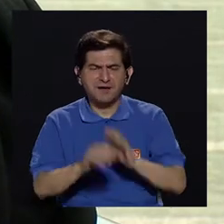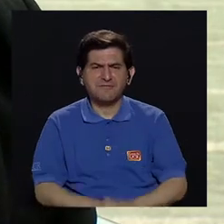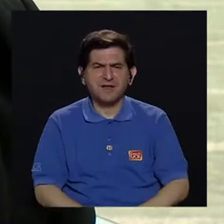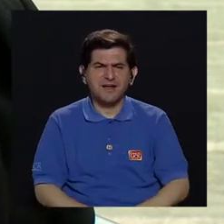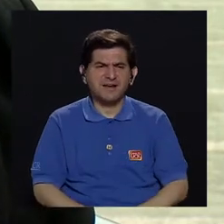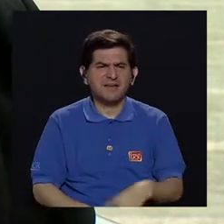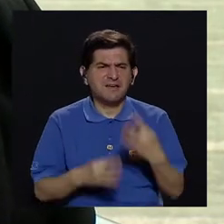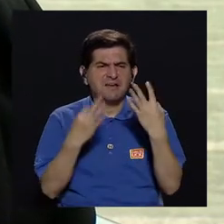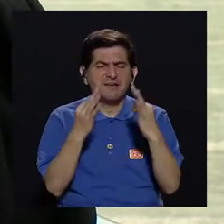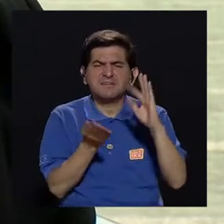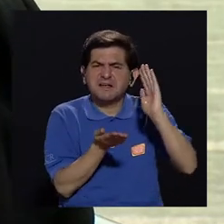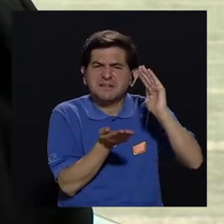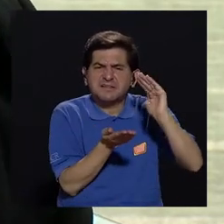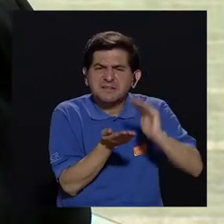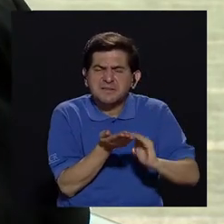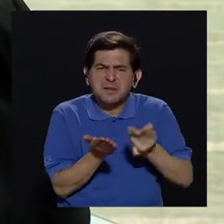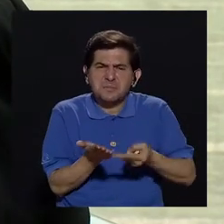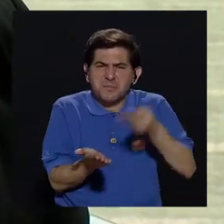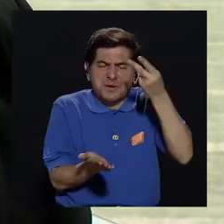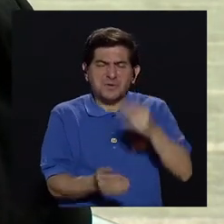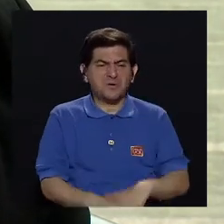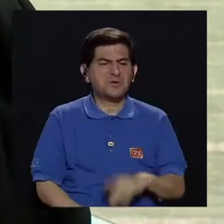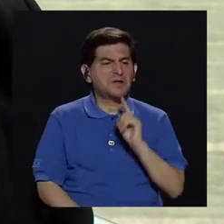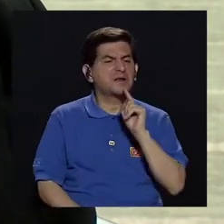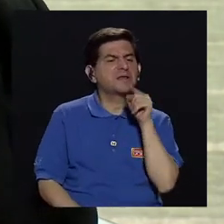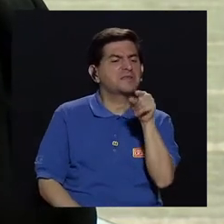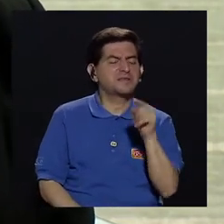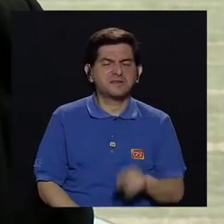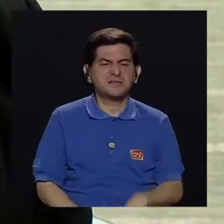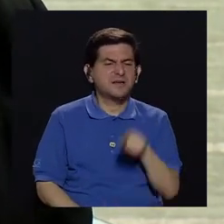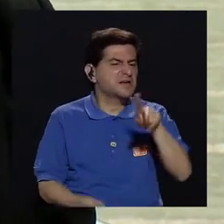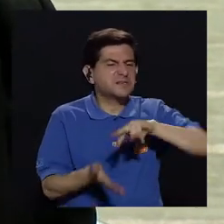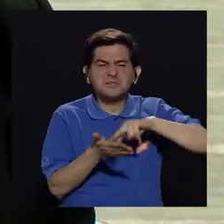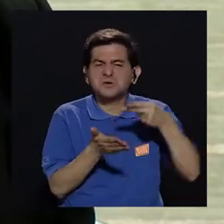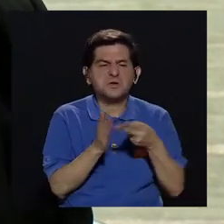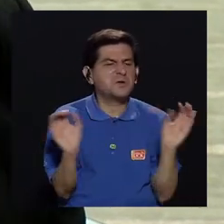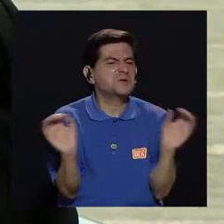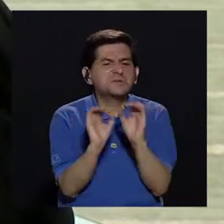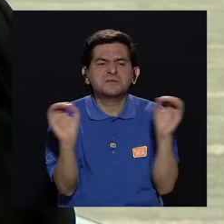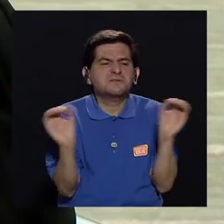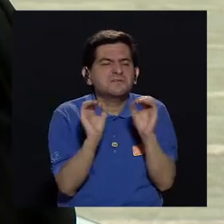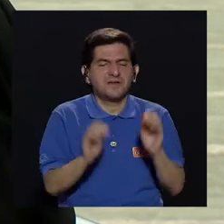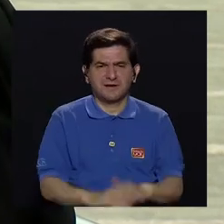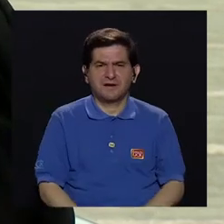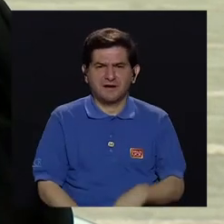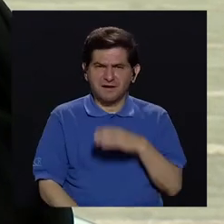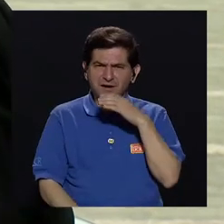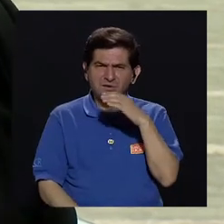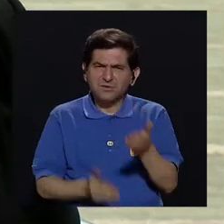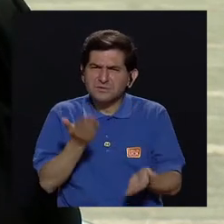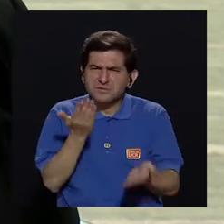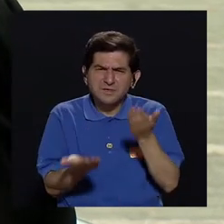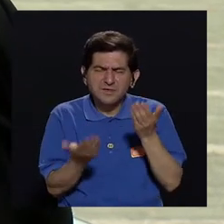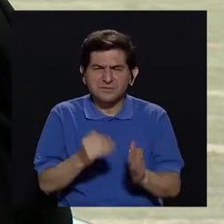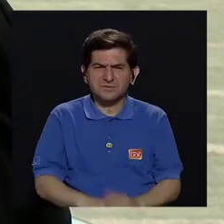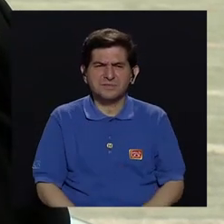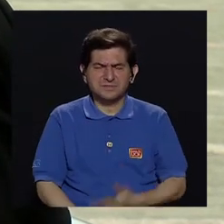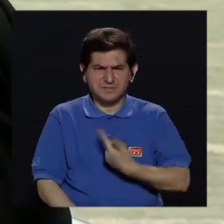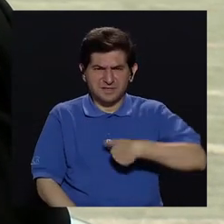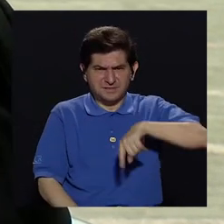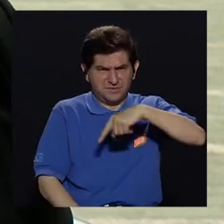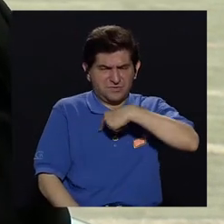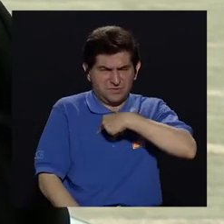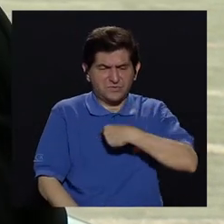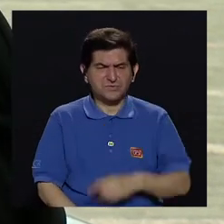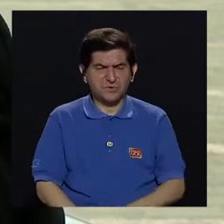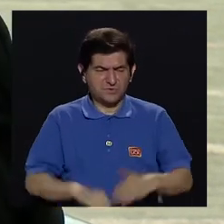ha mencionado que se minimiza, verdad, y trata como de, se le dice a la persona no es nada, verdad, y qué recomendaciones podría